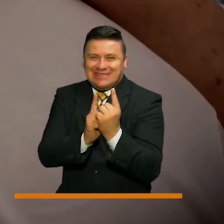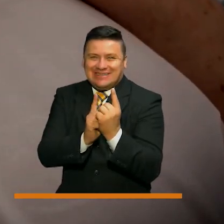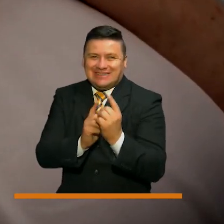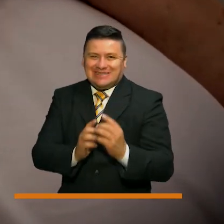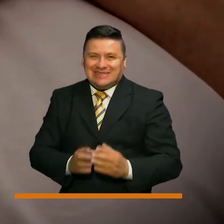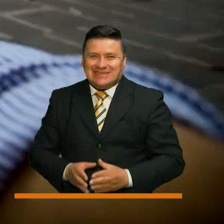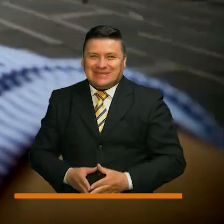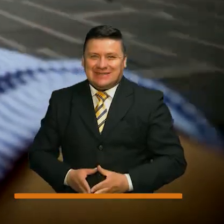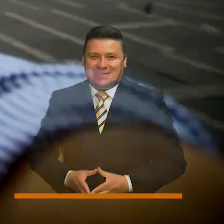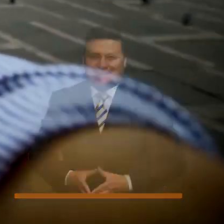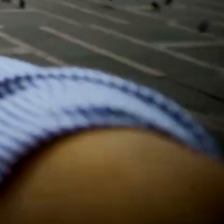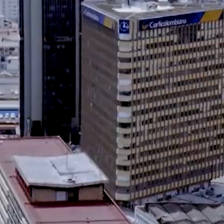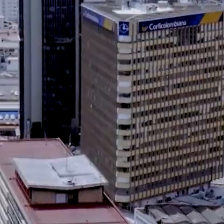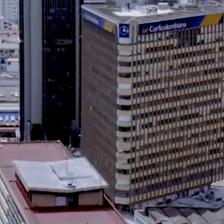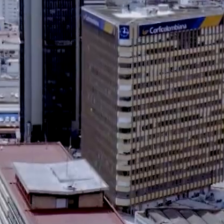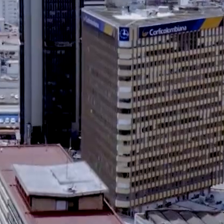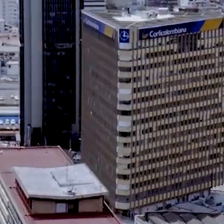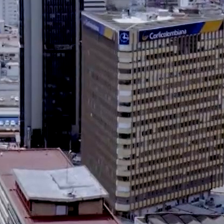volvamos a encontrar.